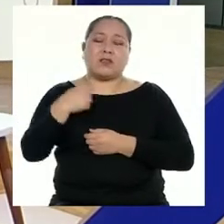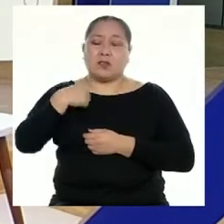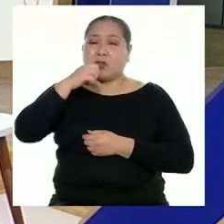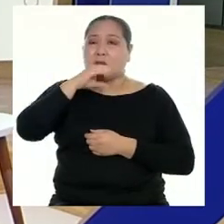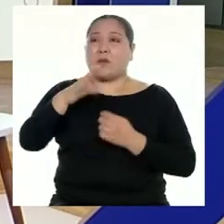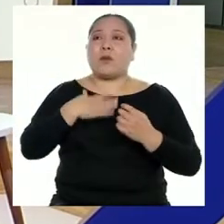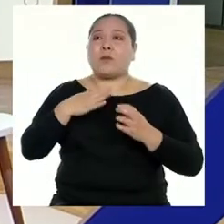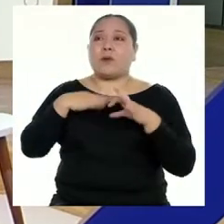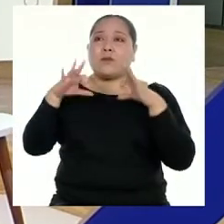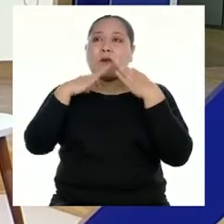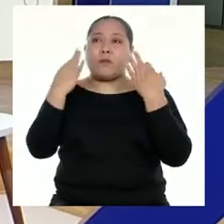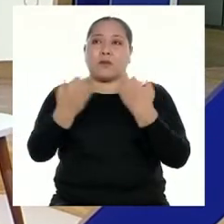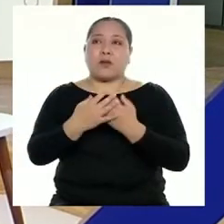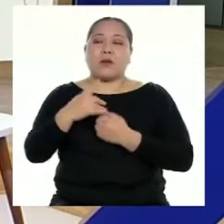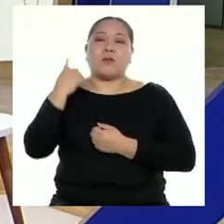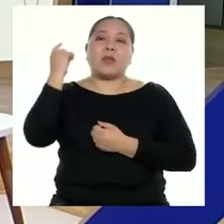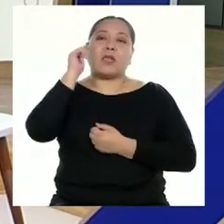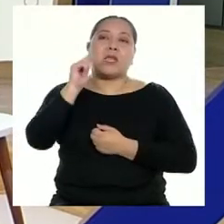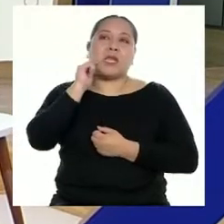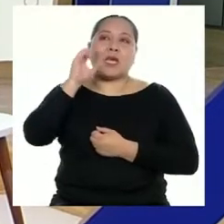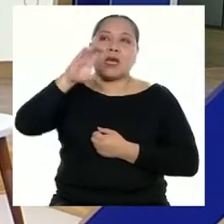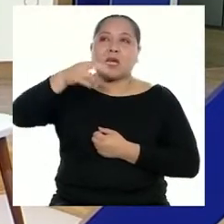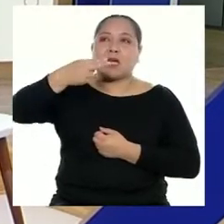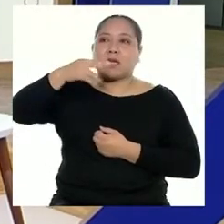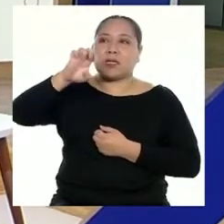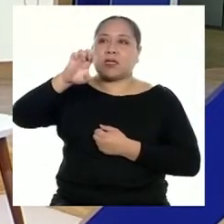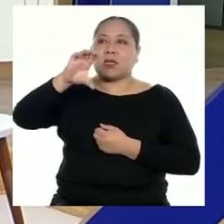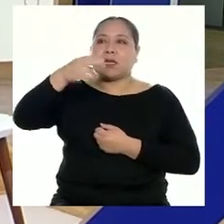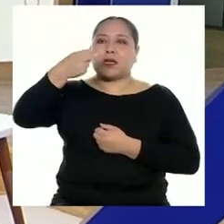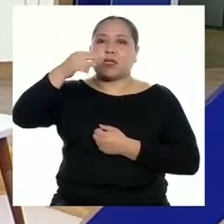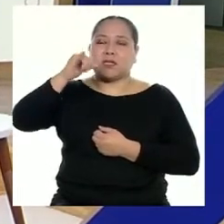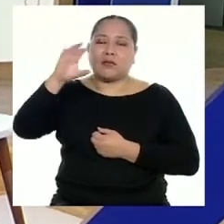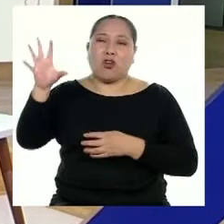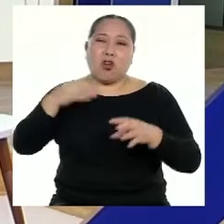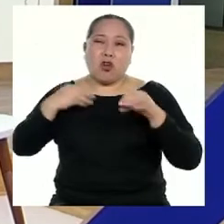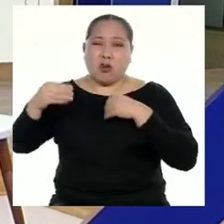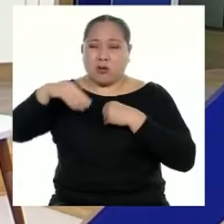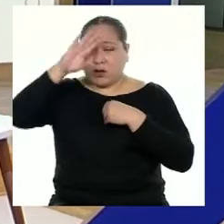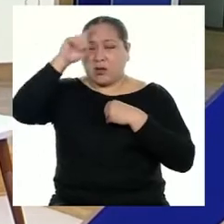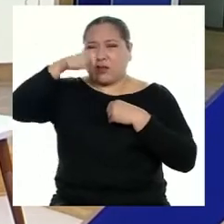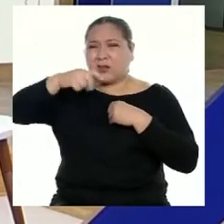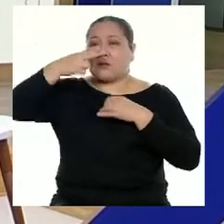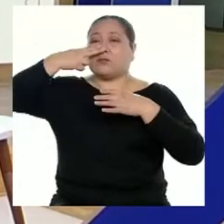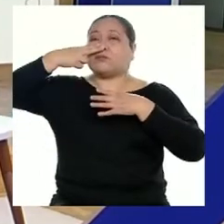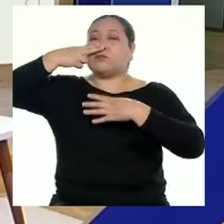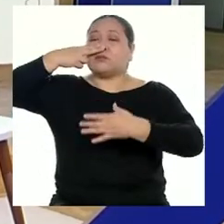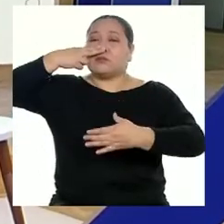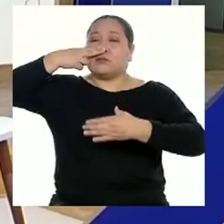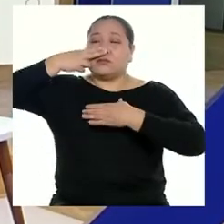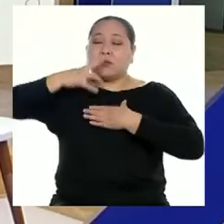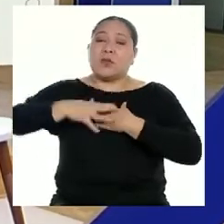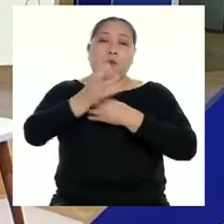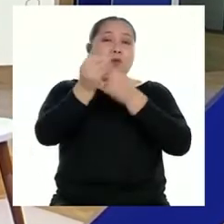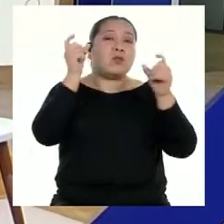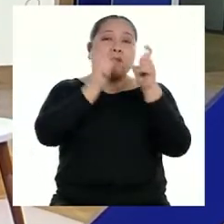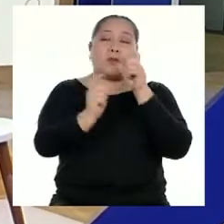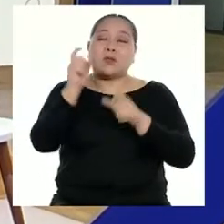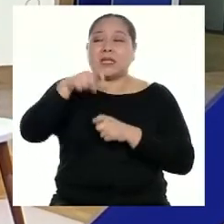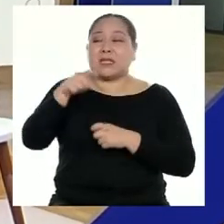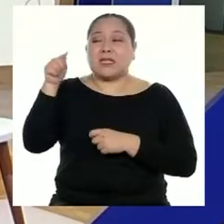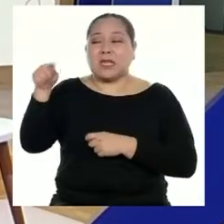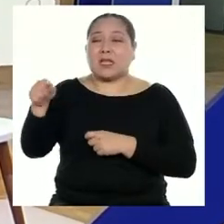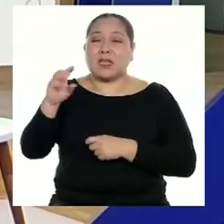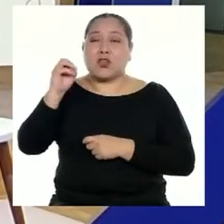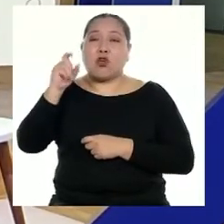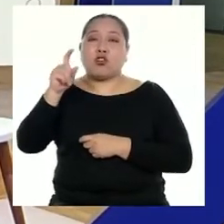pasó por eso cuando mi tía Chechi se contagió y así como ella, muchas otras personas requieren de este insumo. ¿Qué